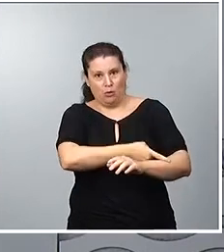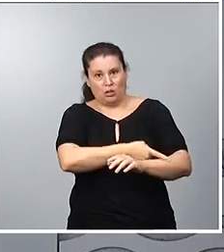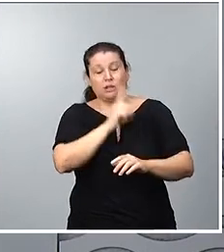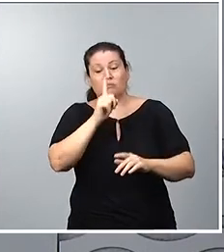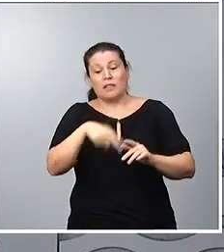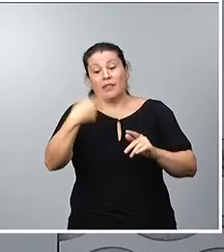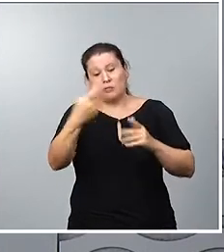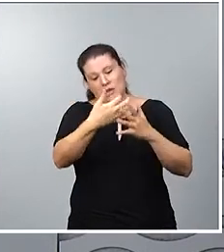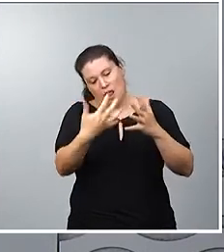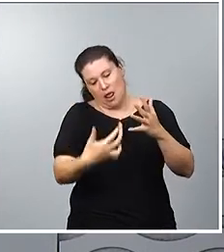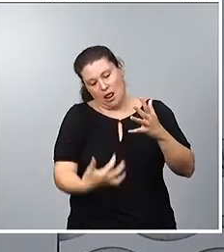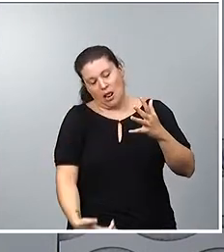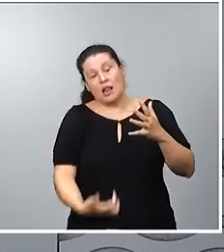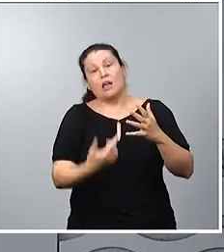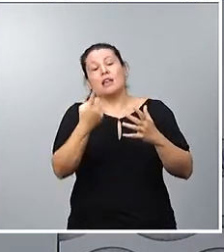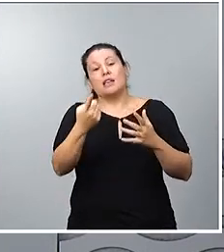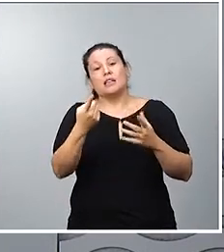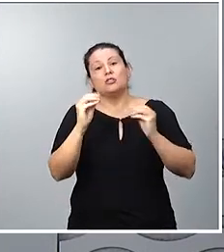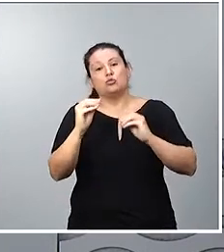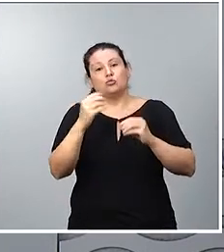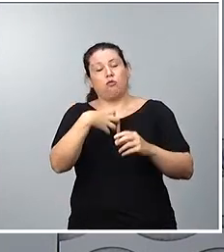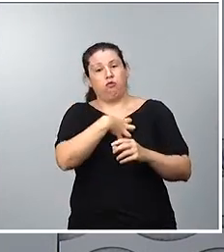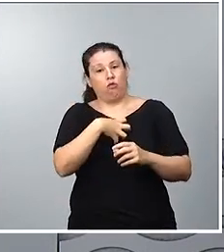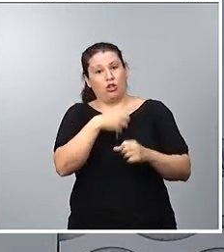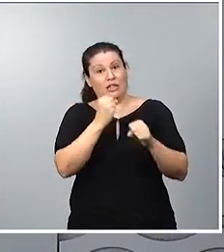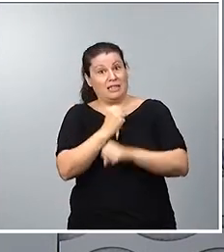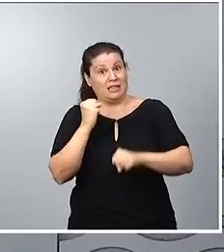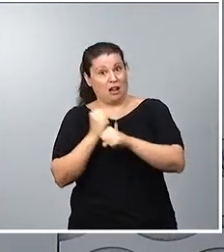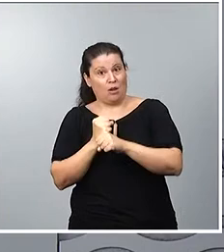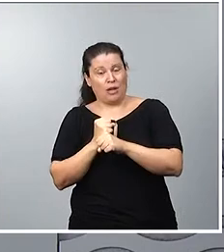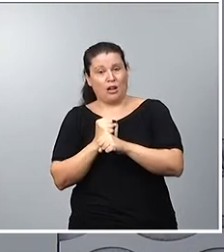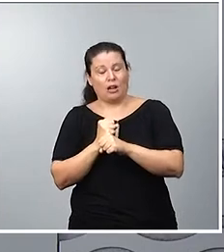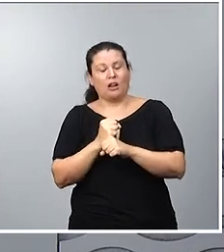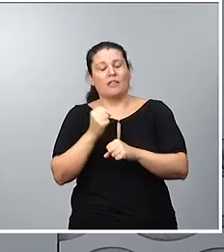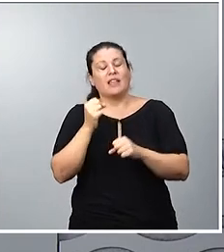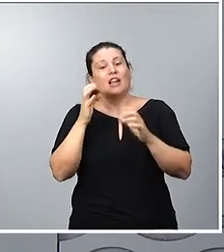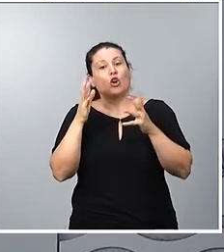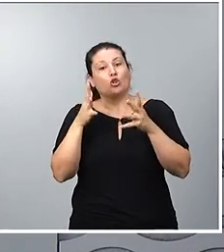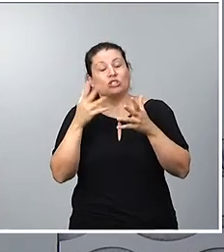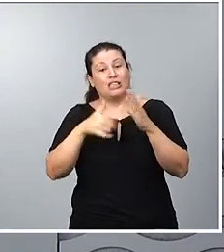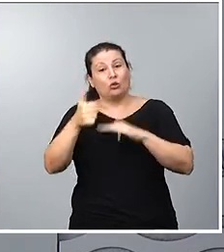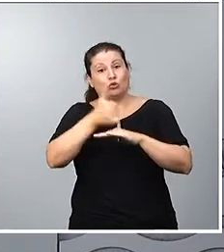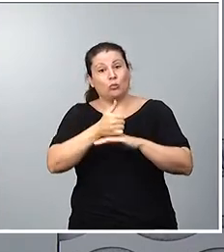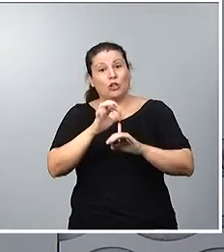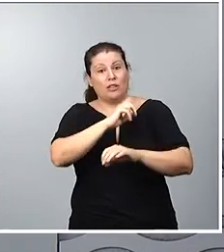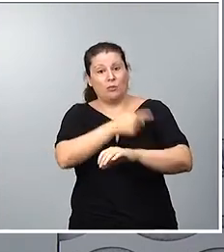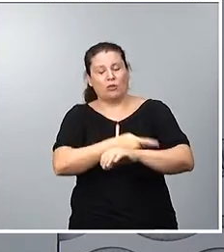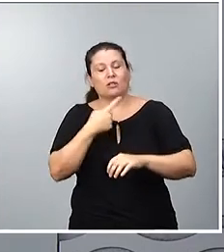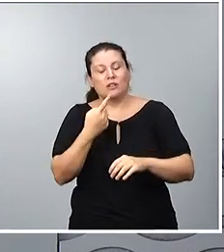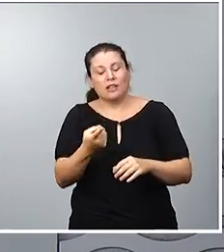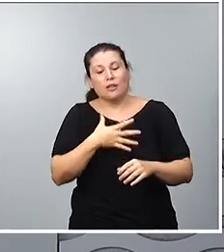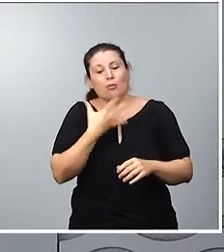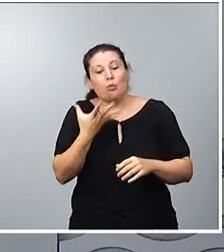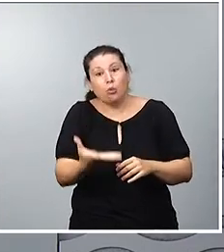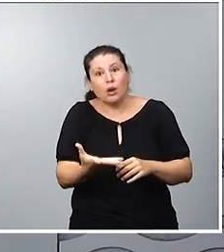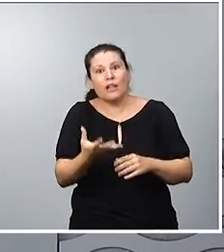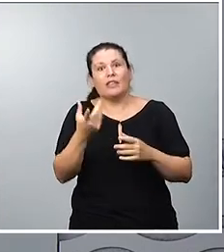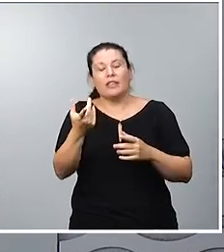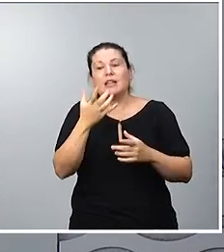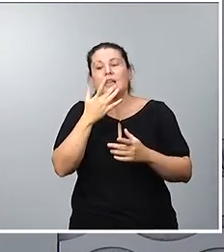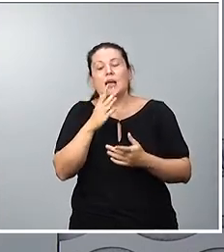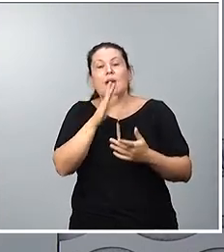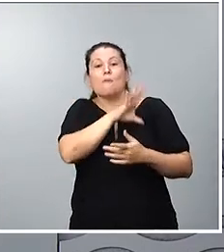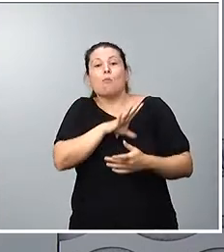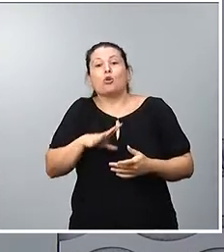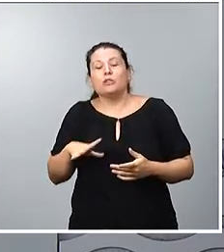sigue, y de las competencias del Consejo Superior de Deportes, dice, podrá suspender motivadamente de forma cautelar